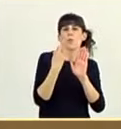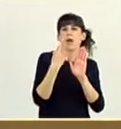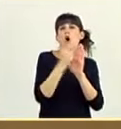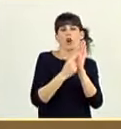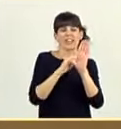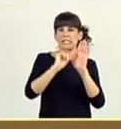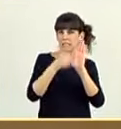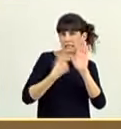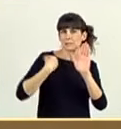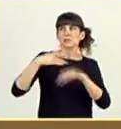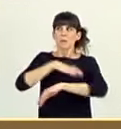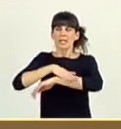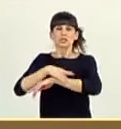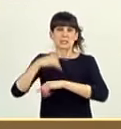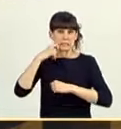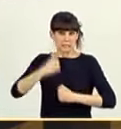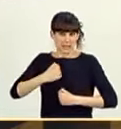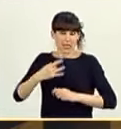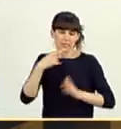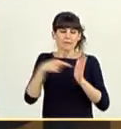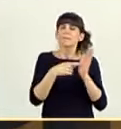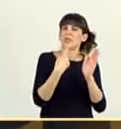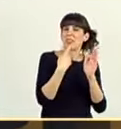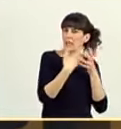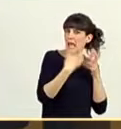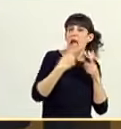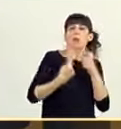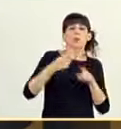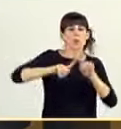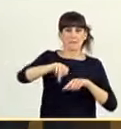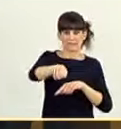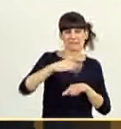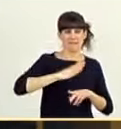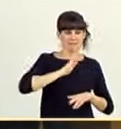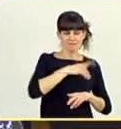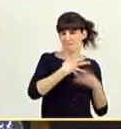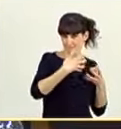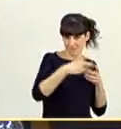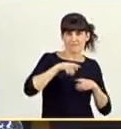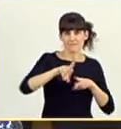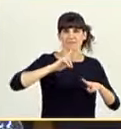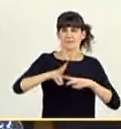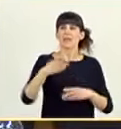firmada por el ministro de Sanidad, acaba de llegar, en el cual abordamos algunos de los problemas que usted plantea. Gracias, señor ministro.